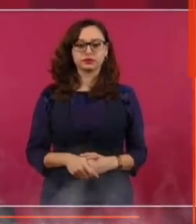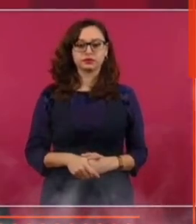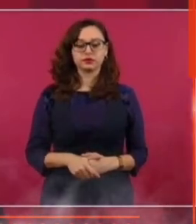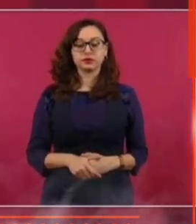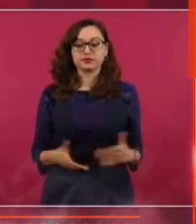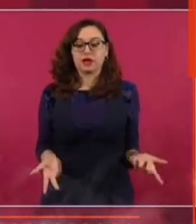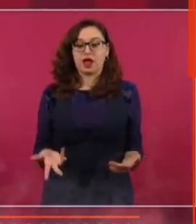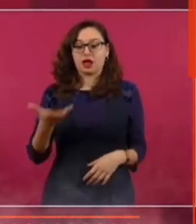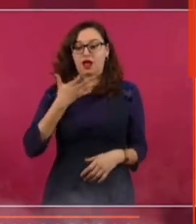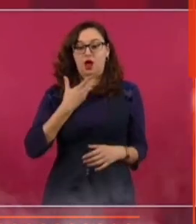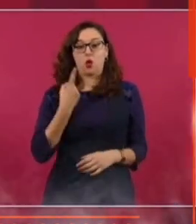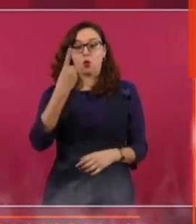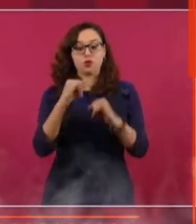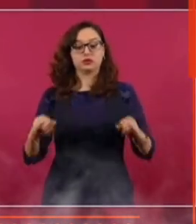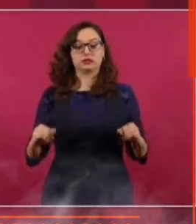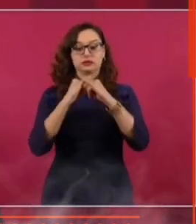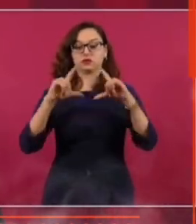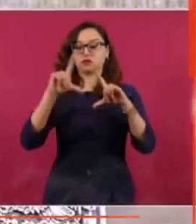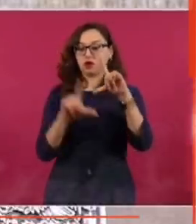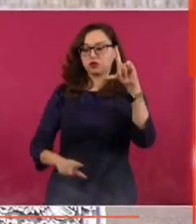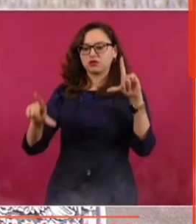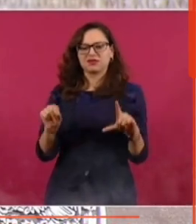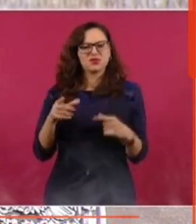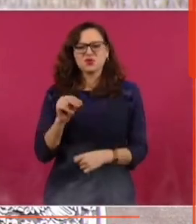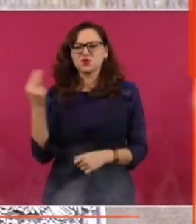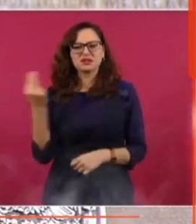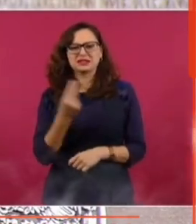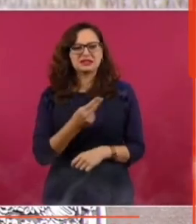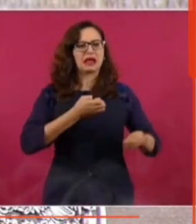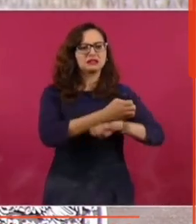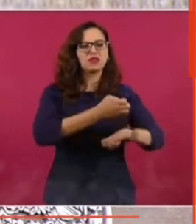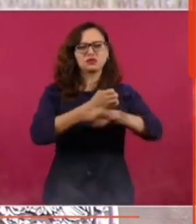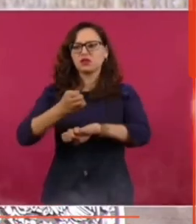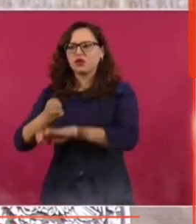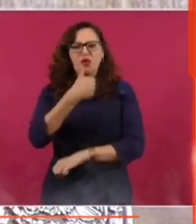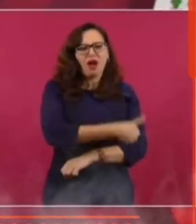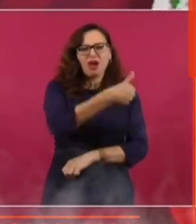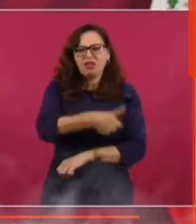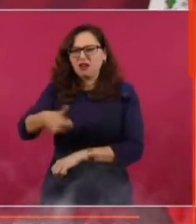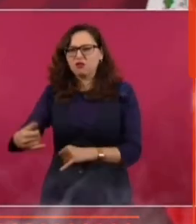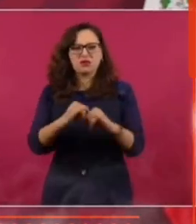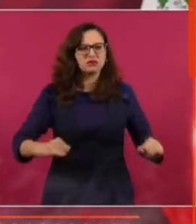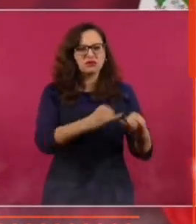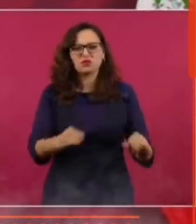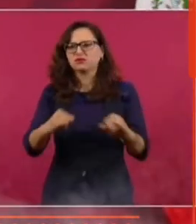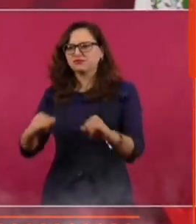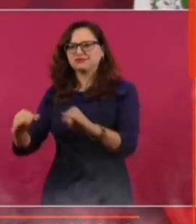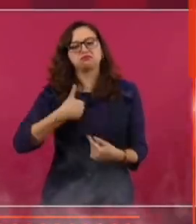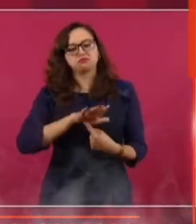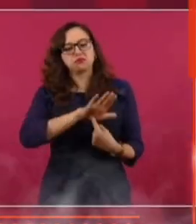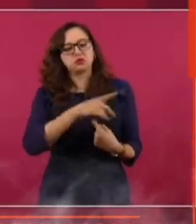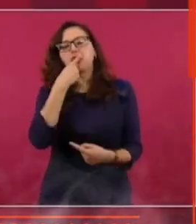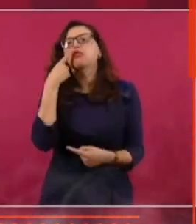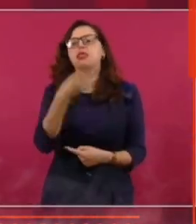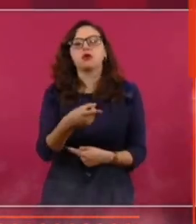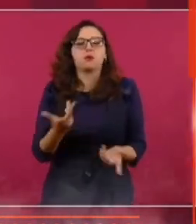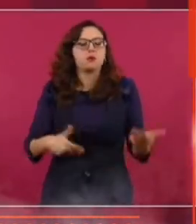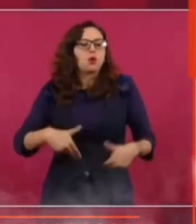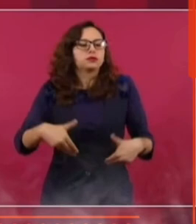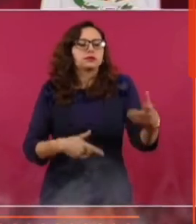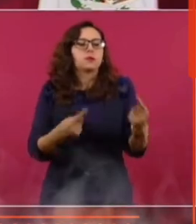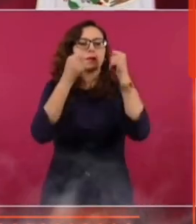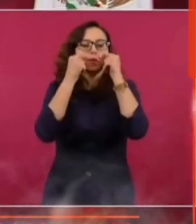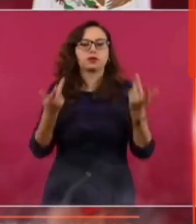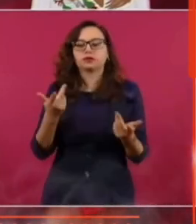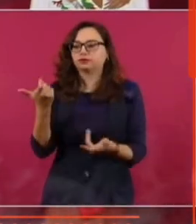nacional, pues organiza todas las elecciones. Y ya no se necesitarían esos organismos estatales y ese dinero que lo